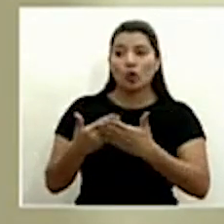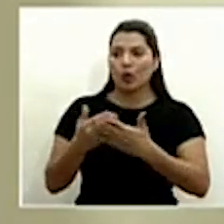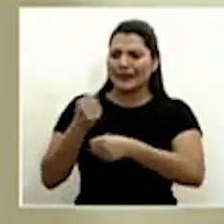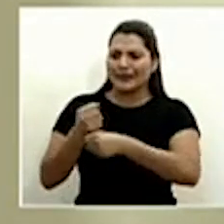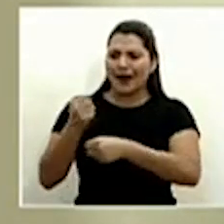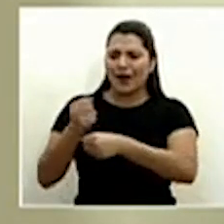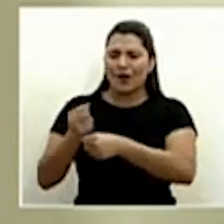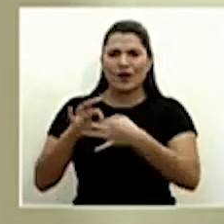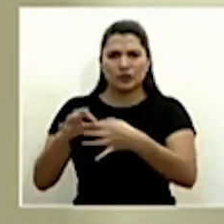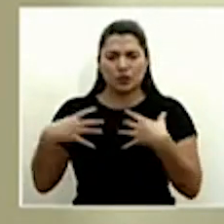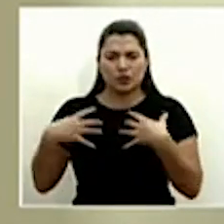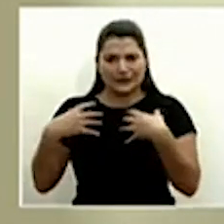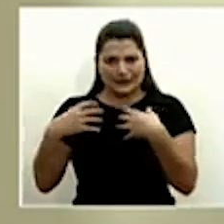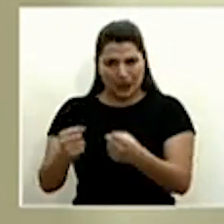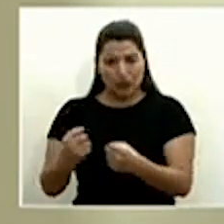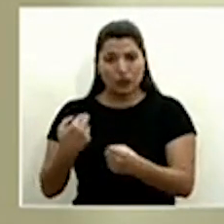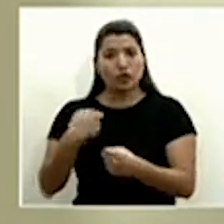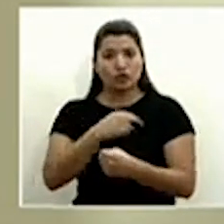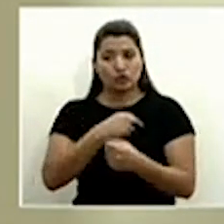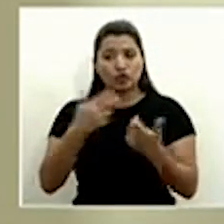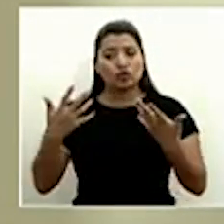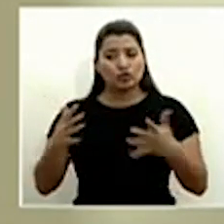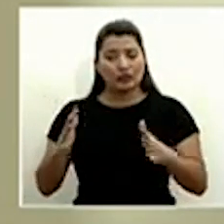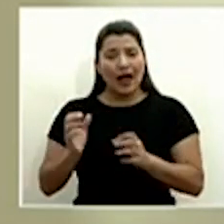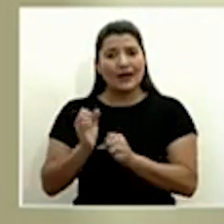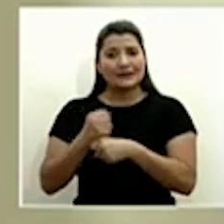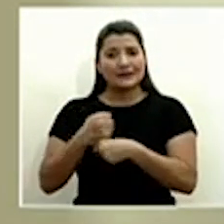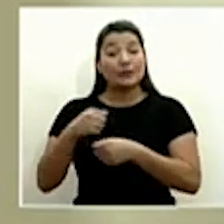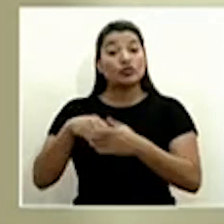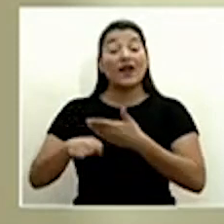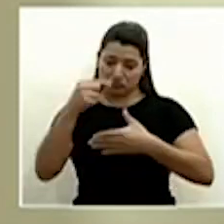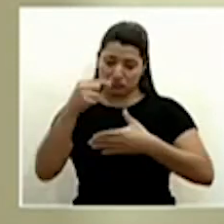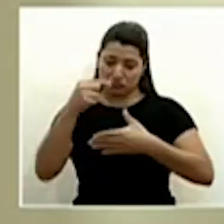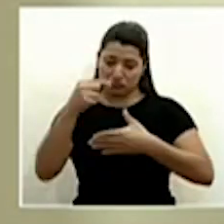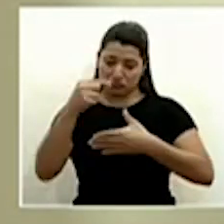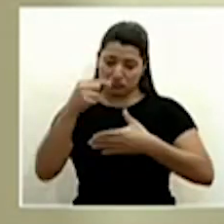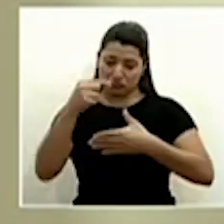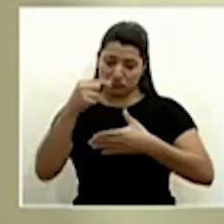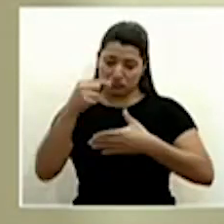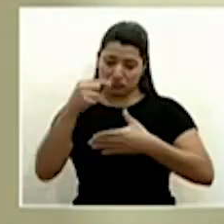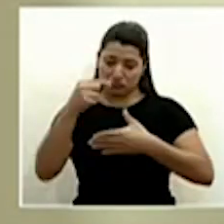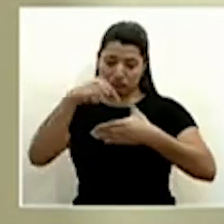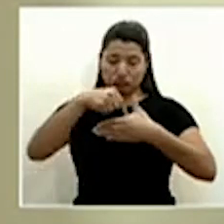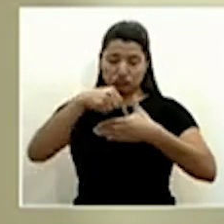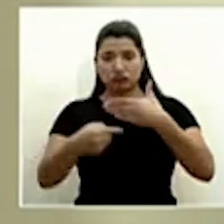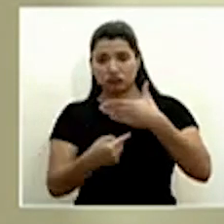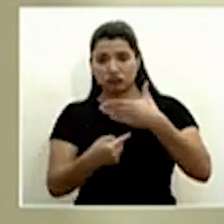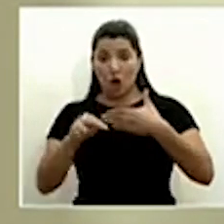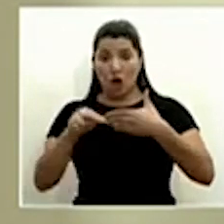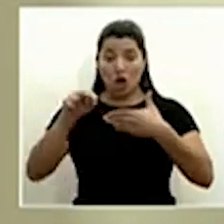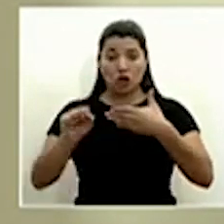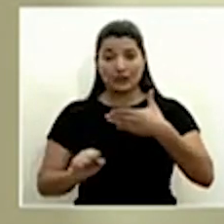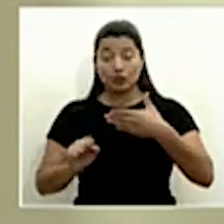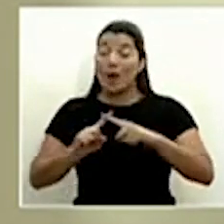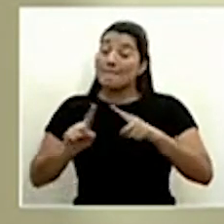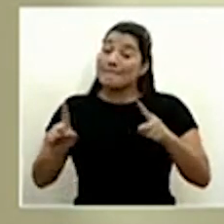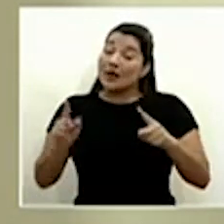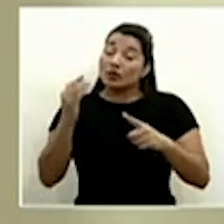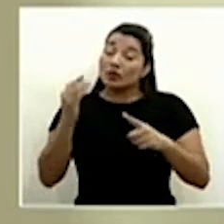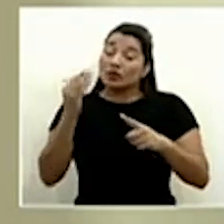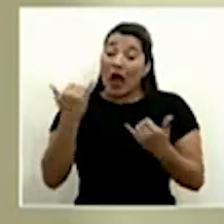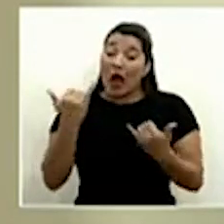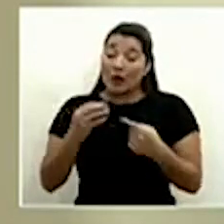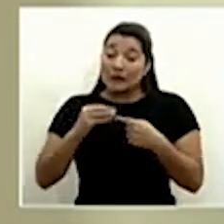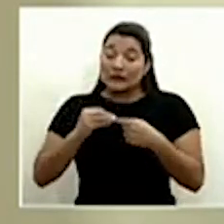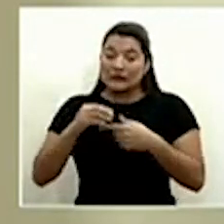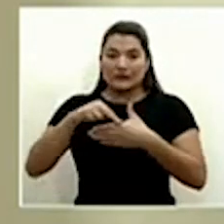haciendo en las dos fronteras, pero sabemos que en este momento existe. Ya Nicaragua fue ubicado por